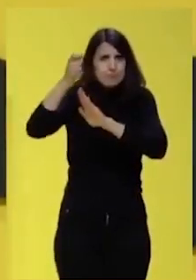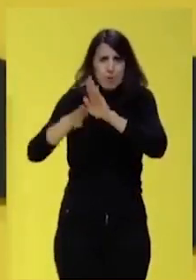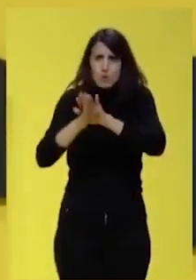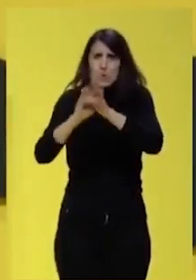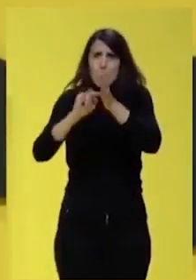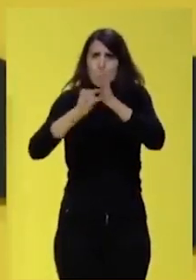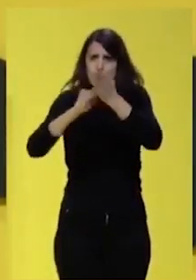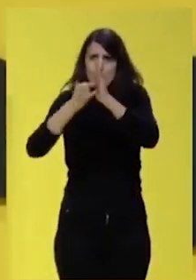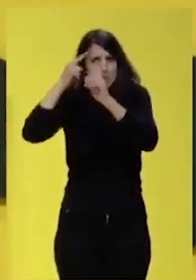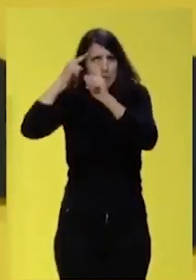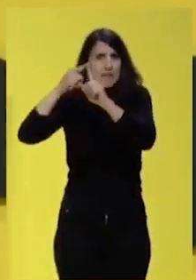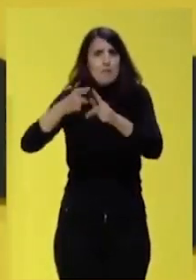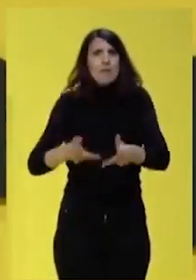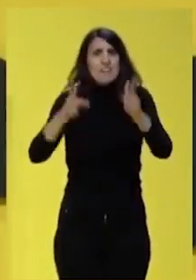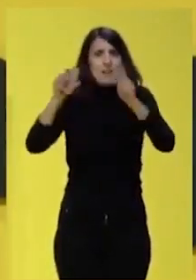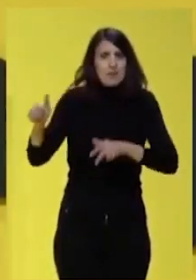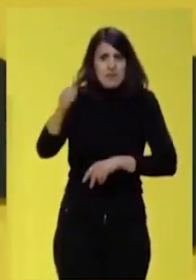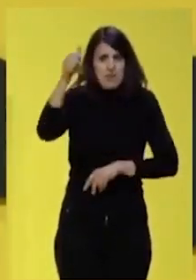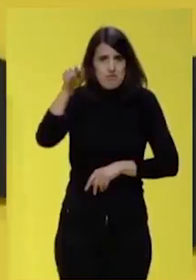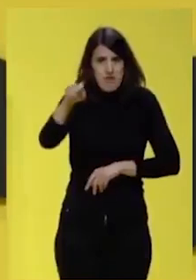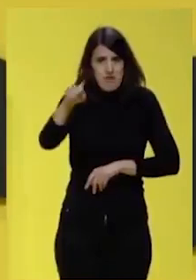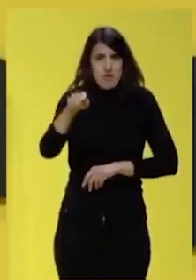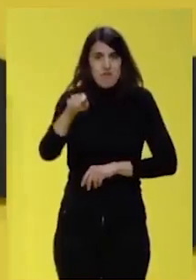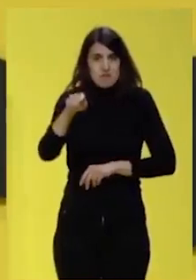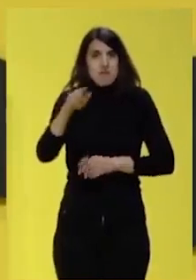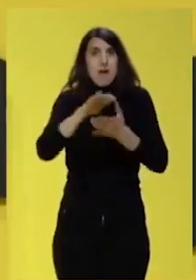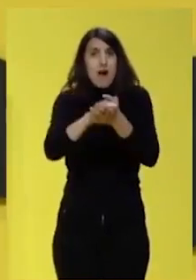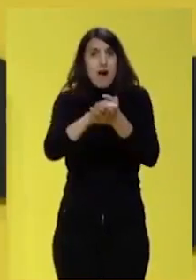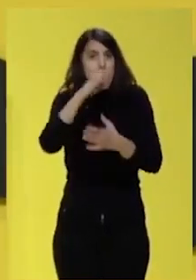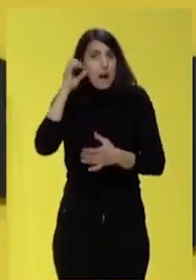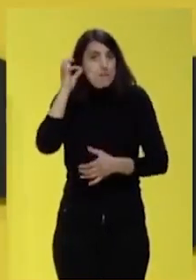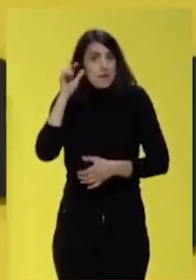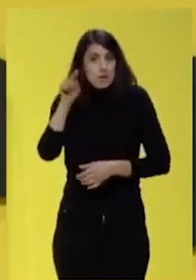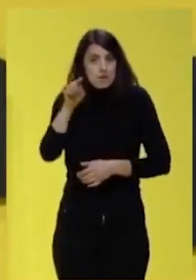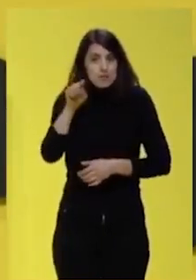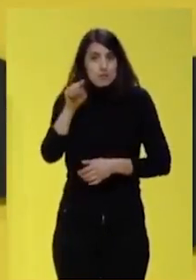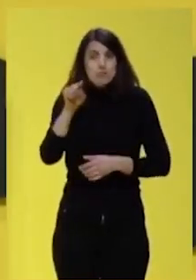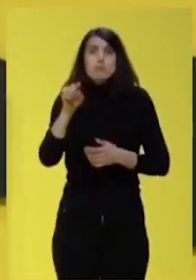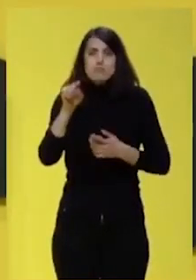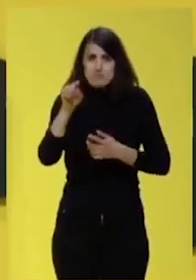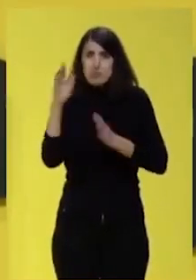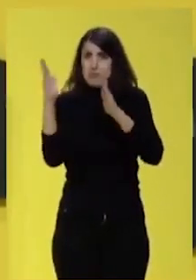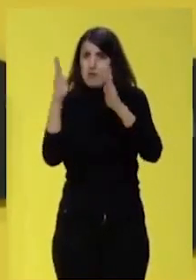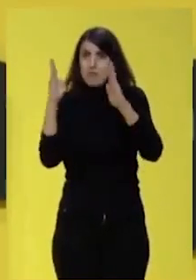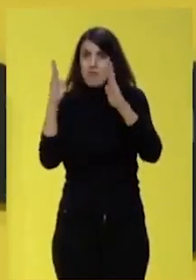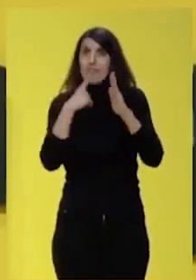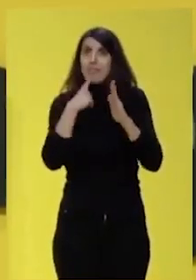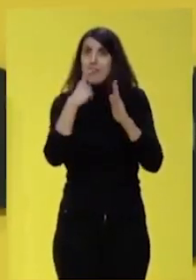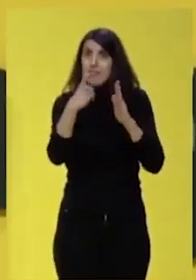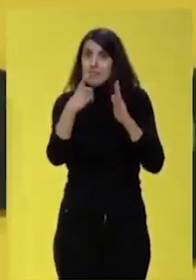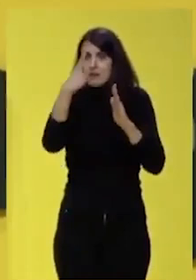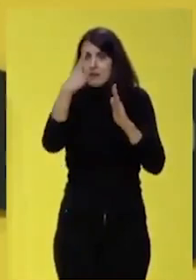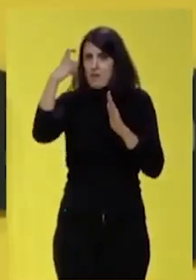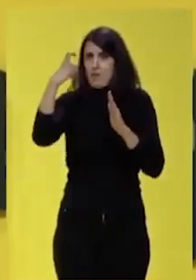proyectos de liberación nacional. Así que, amigos y amigas, en los momentos difíciles, tener en cuenta un dicho que